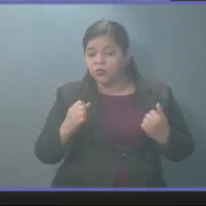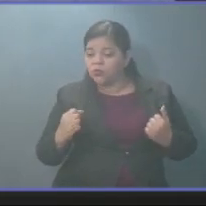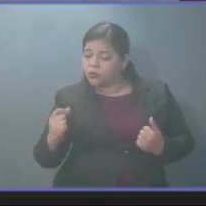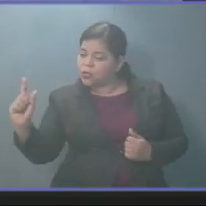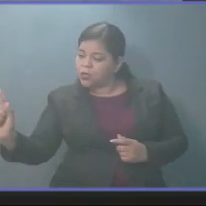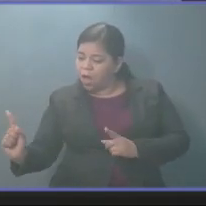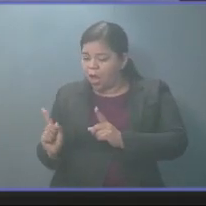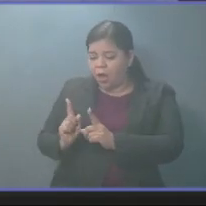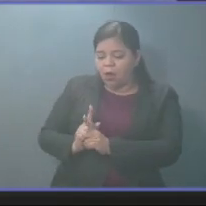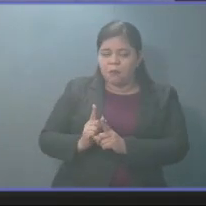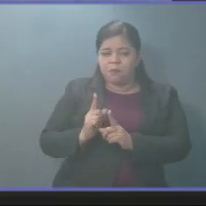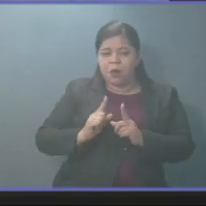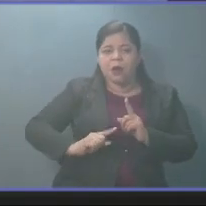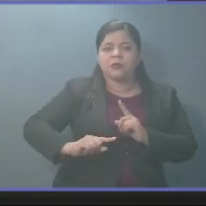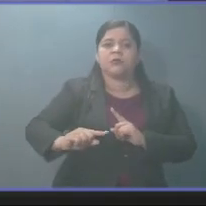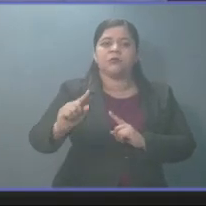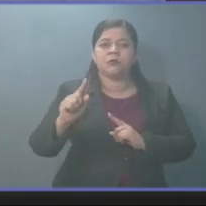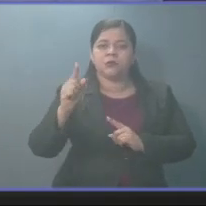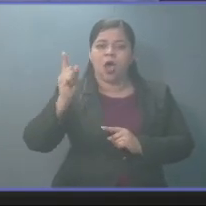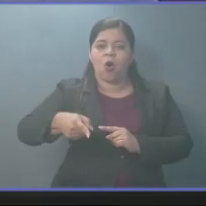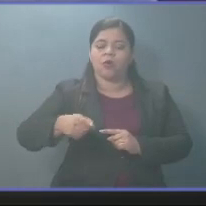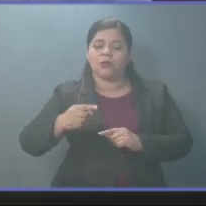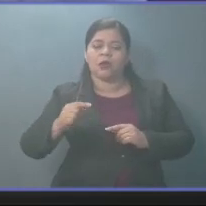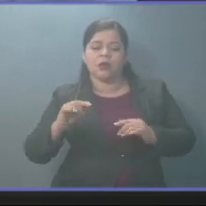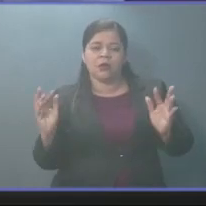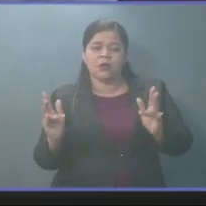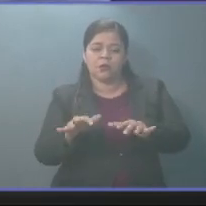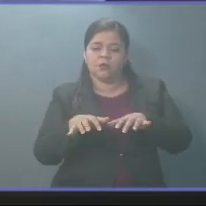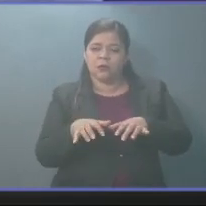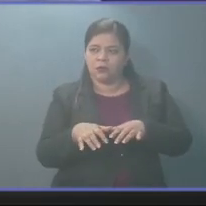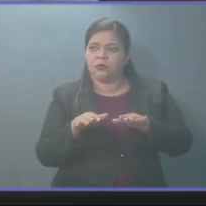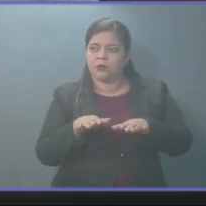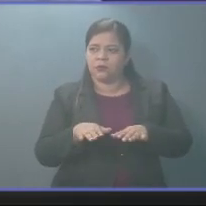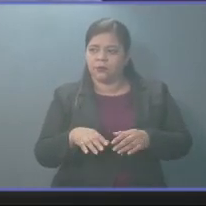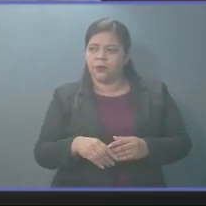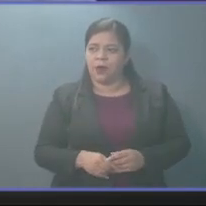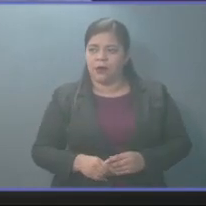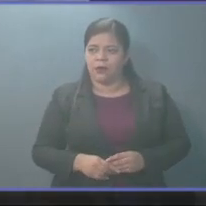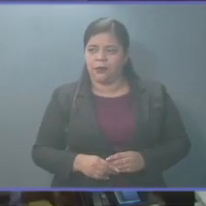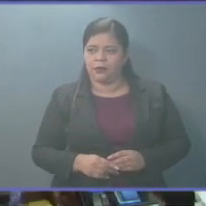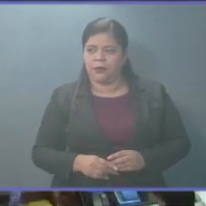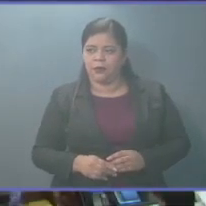conducir la sesión plenaria. Muchas gracias, Presidente.